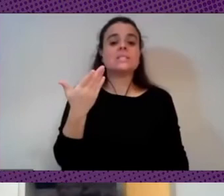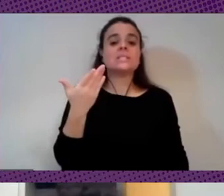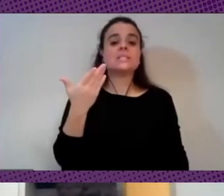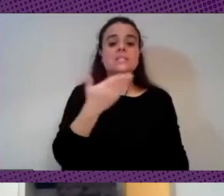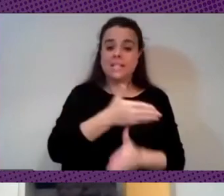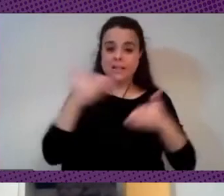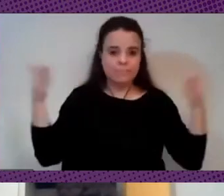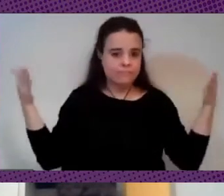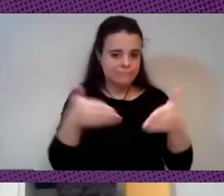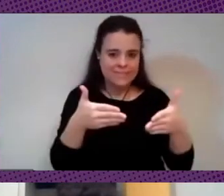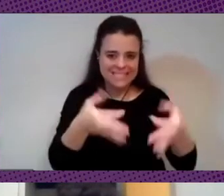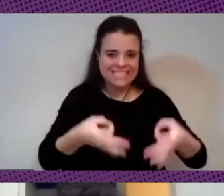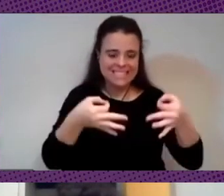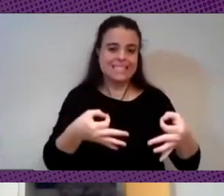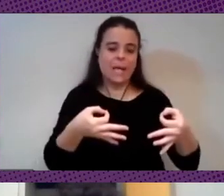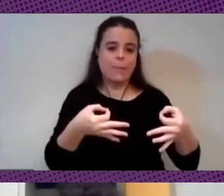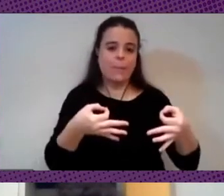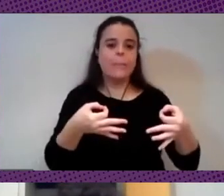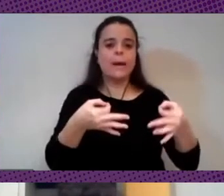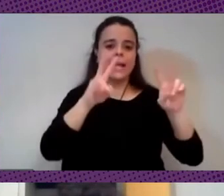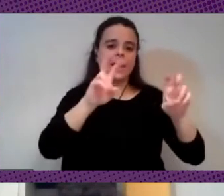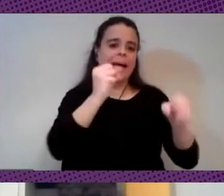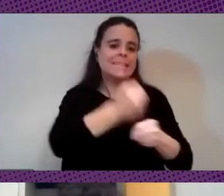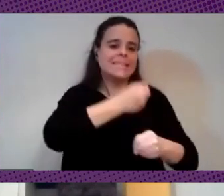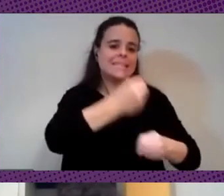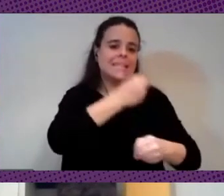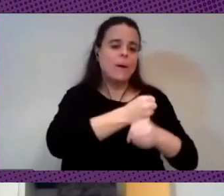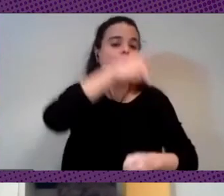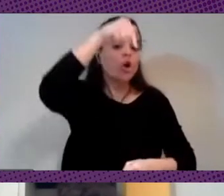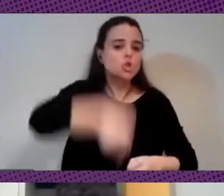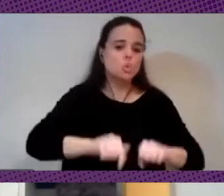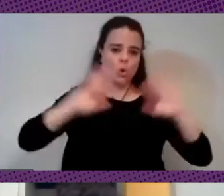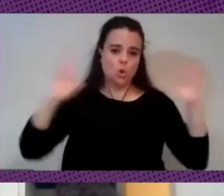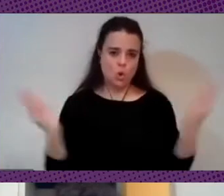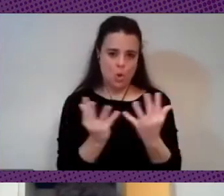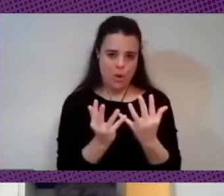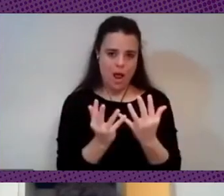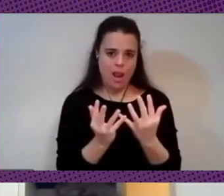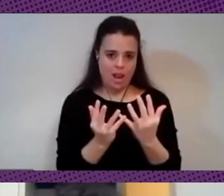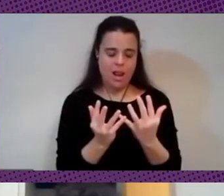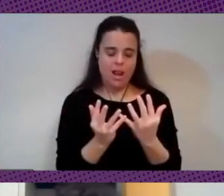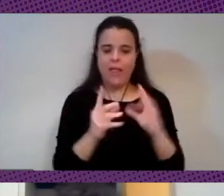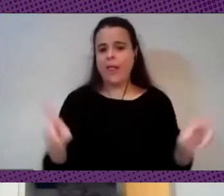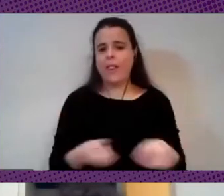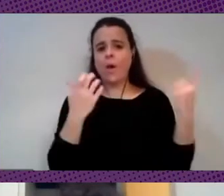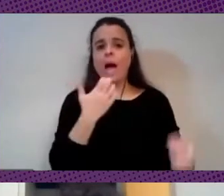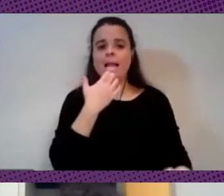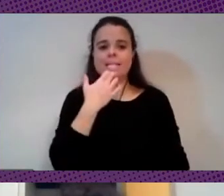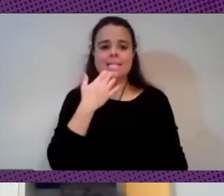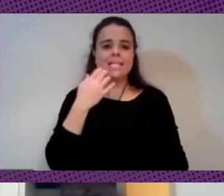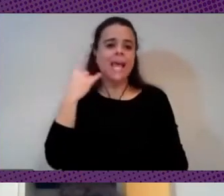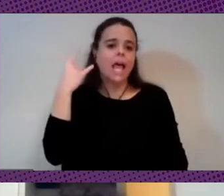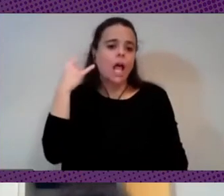recae en fuerza de trabajo que está ubicada en el sur global ya sean call centers que recaen sobre trabajadores